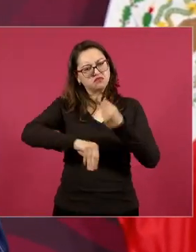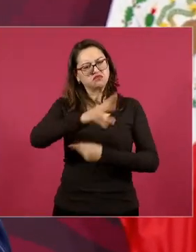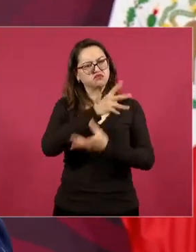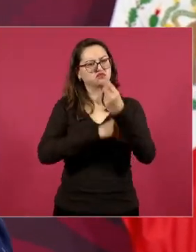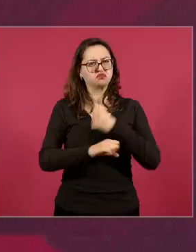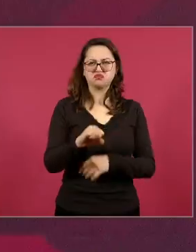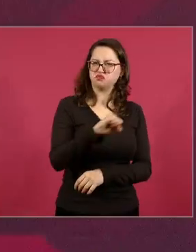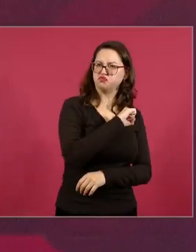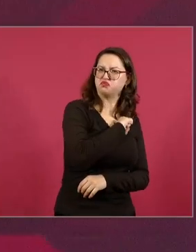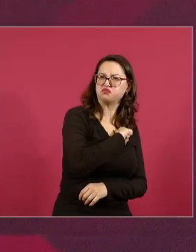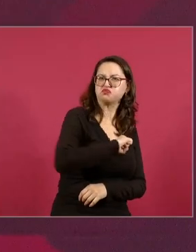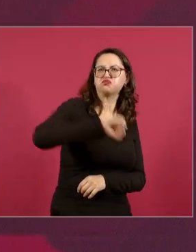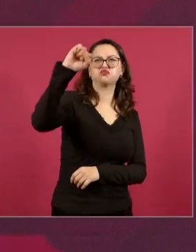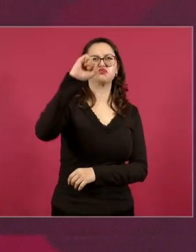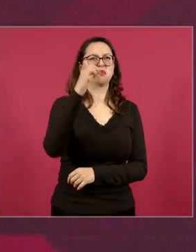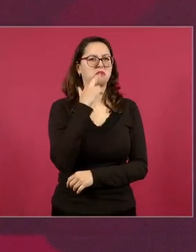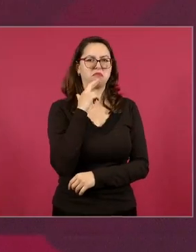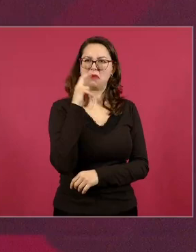o me decía